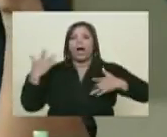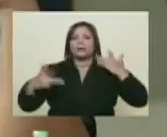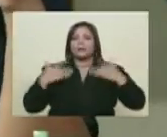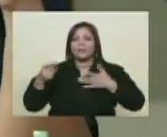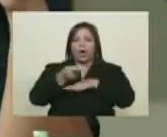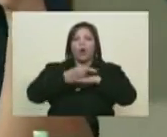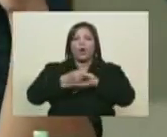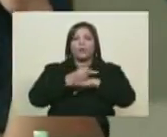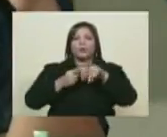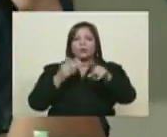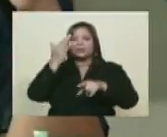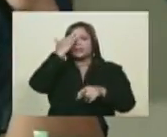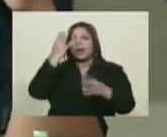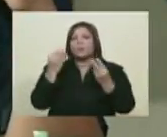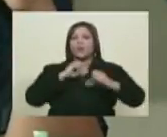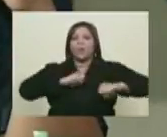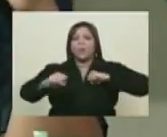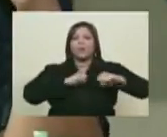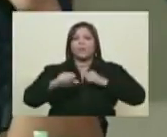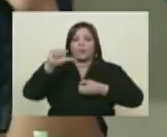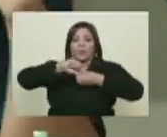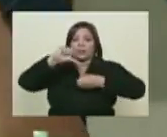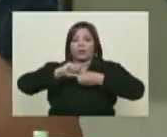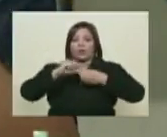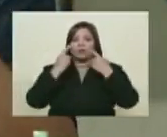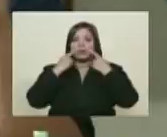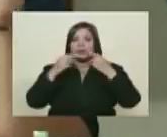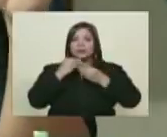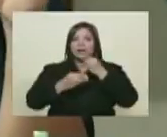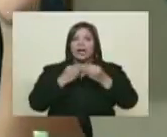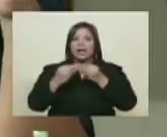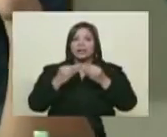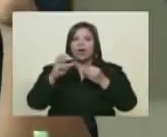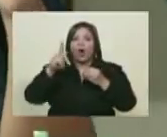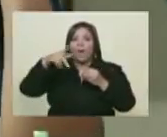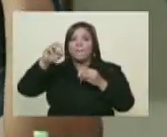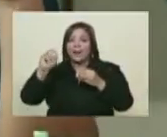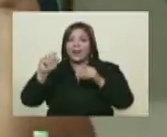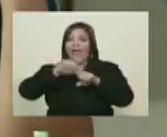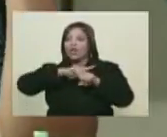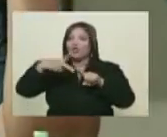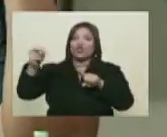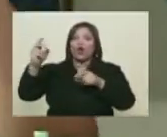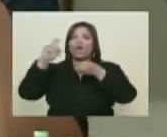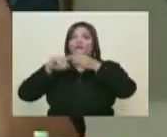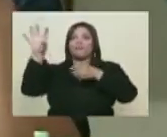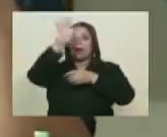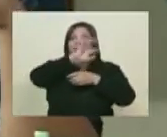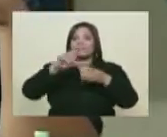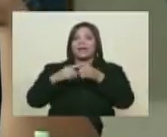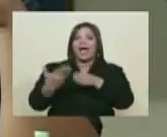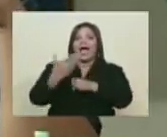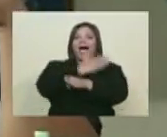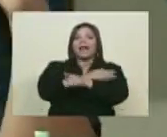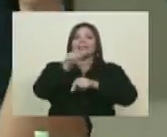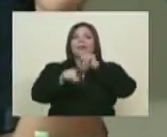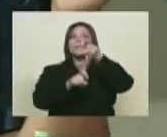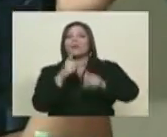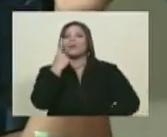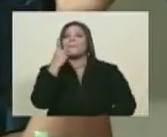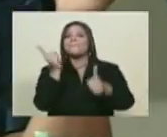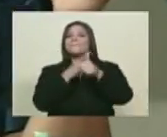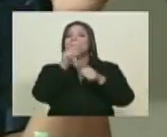gobierno, sabes que muchos de los movimientos del petróleo que se están haciendo con los OP y los no OP no se hace sin antes consultar a Venezuela.